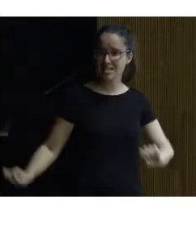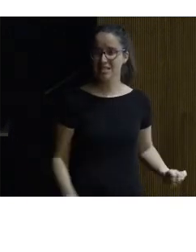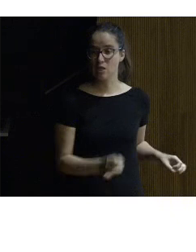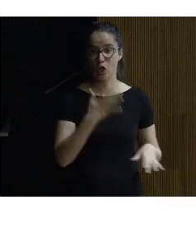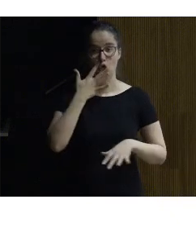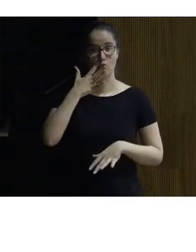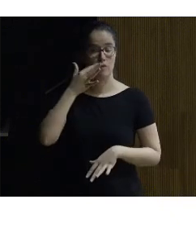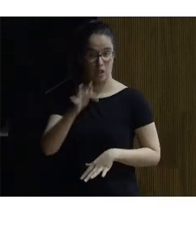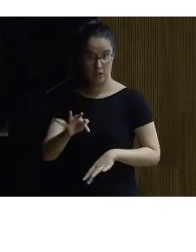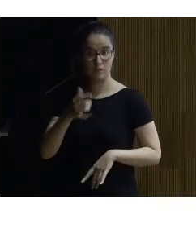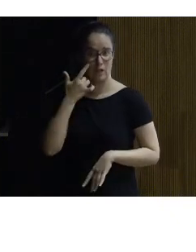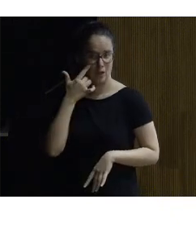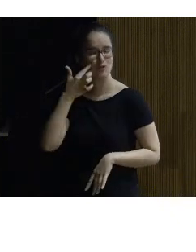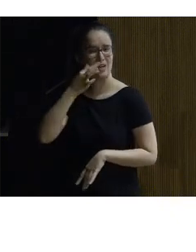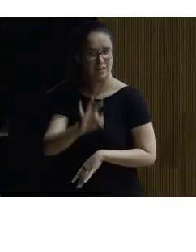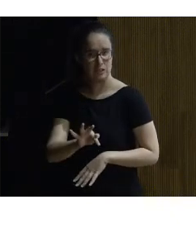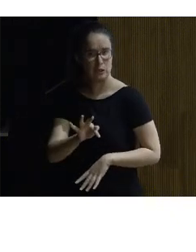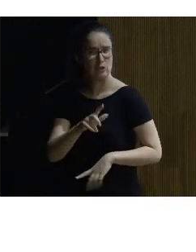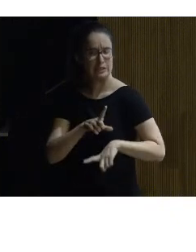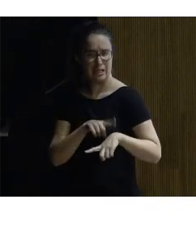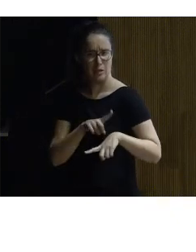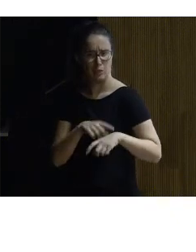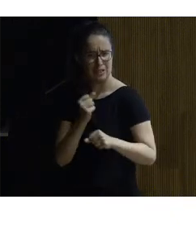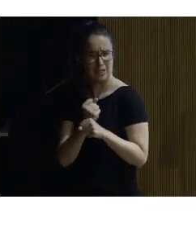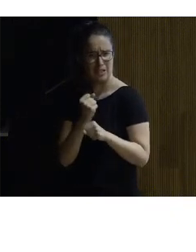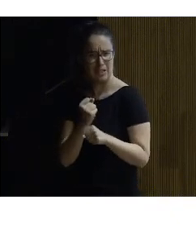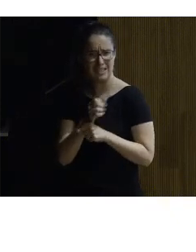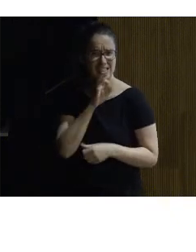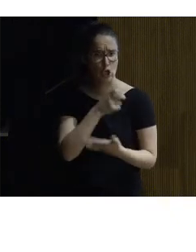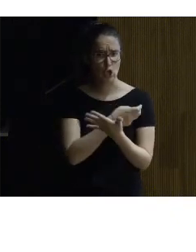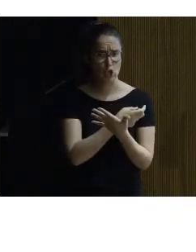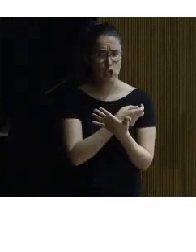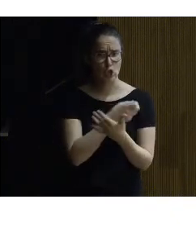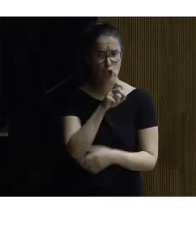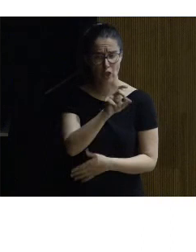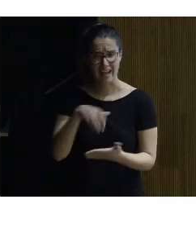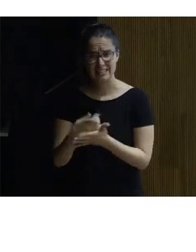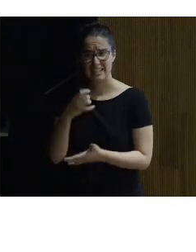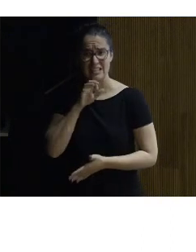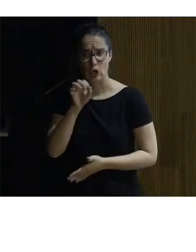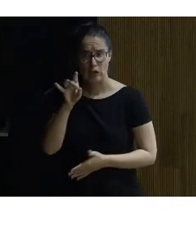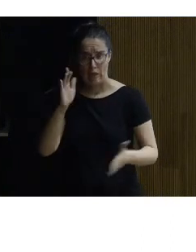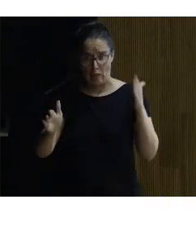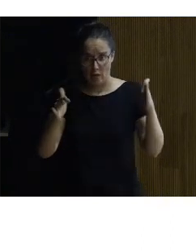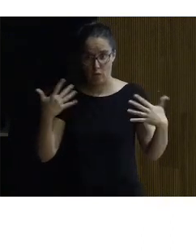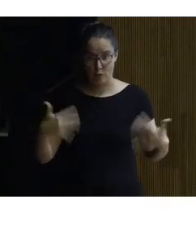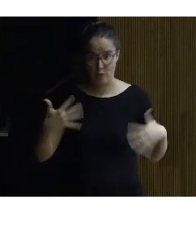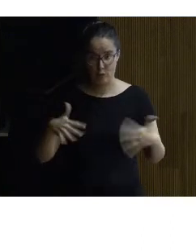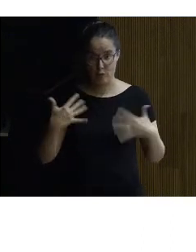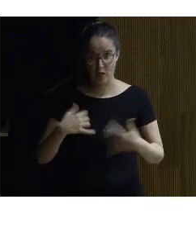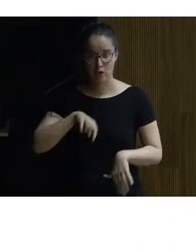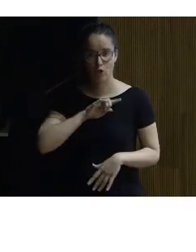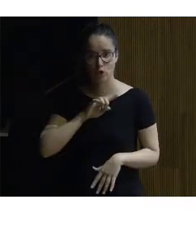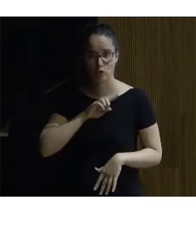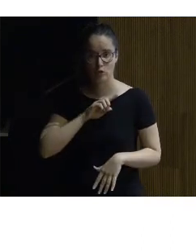franceses con lo que son los franceses desde un tiempo estuvieron trabajando en él desde el siglo XII a XV o sea todavía un poco más que lo que hemos tardado nosotros